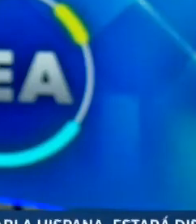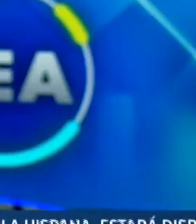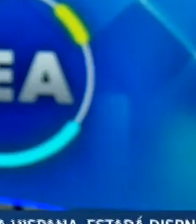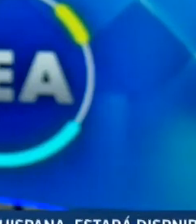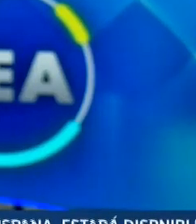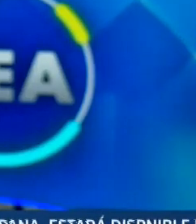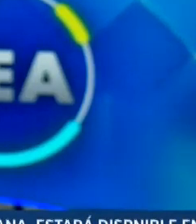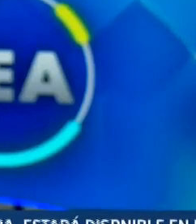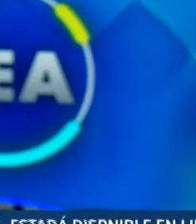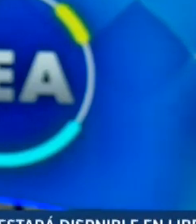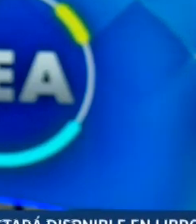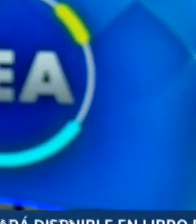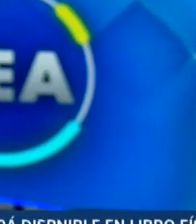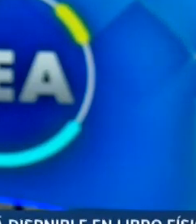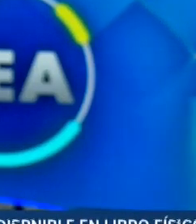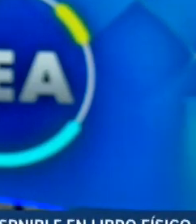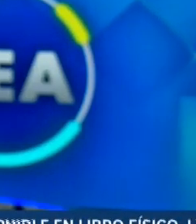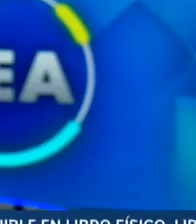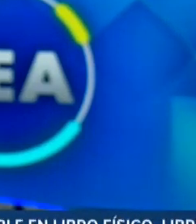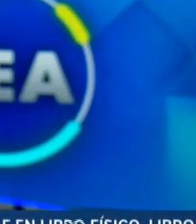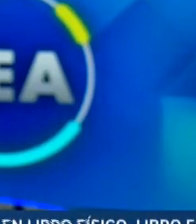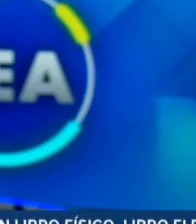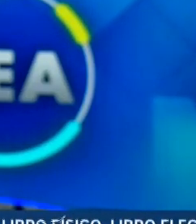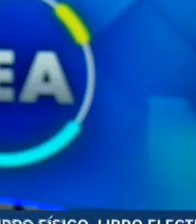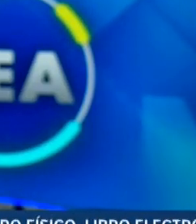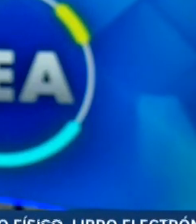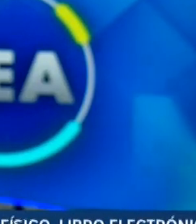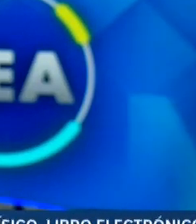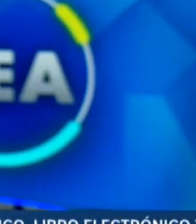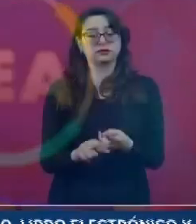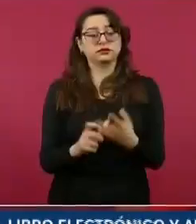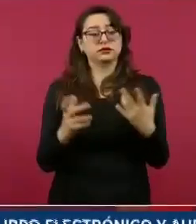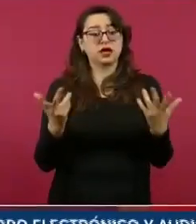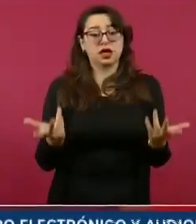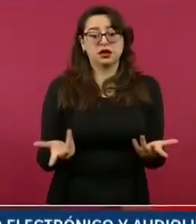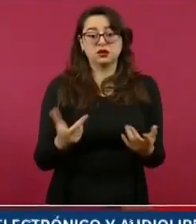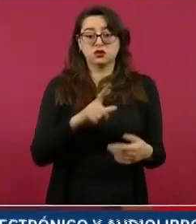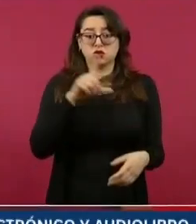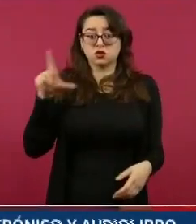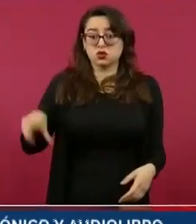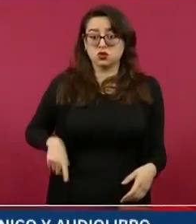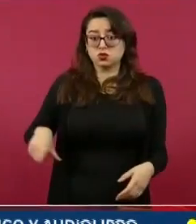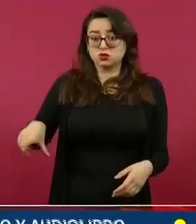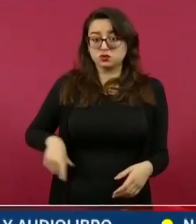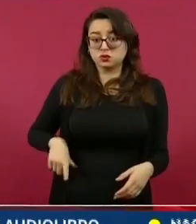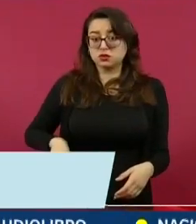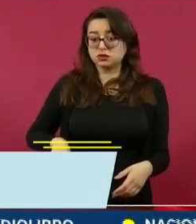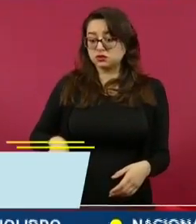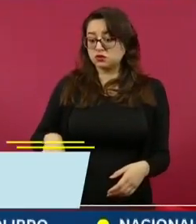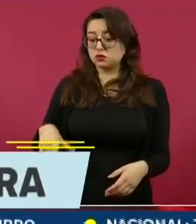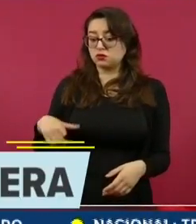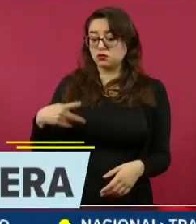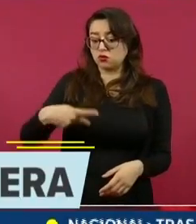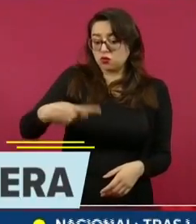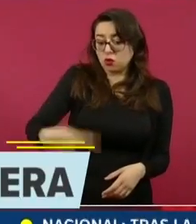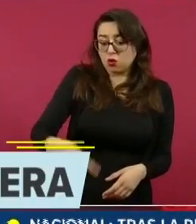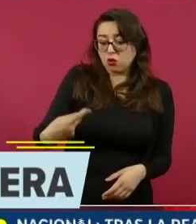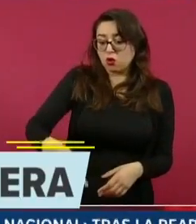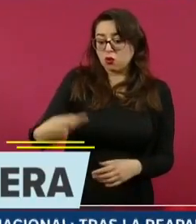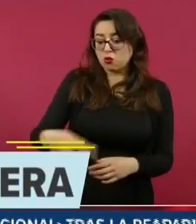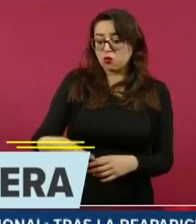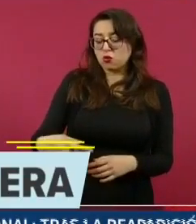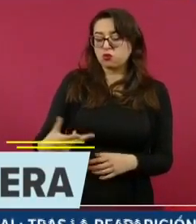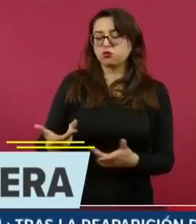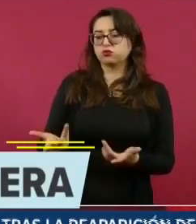Oiga, una noticia buena, por supuesto, el presidente López Obrador ya está en la mañanera de regreso. Vamos a escuchar parte de lo que está diciendo, por